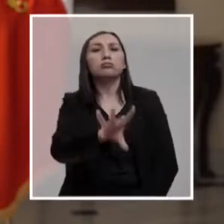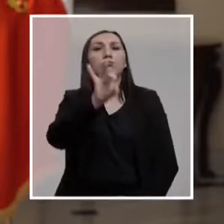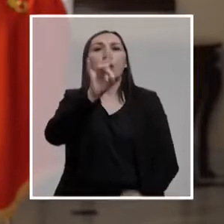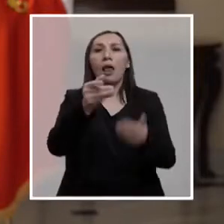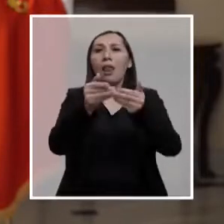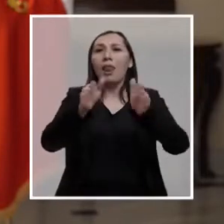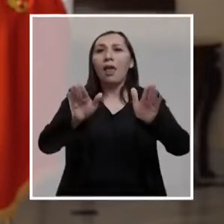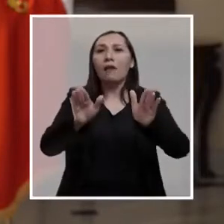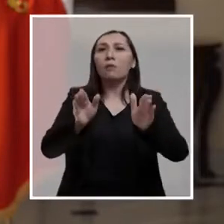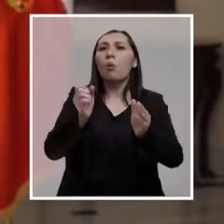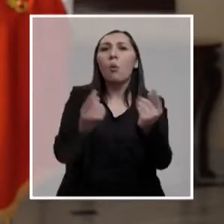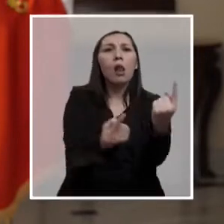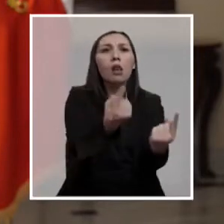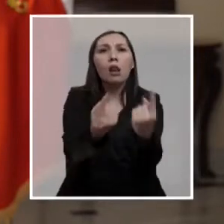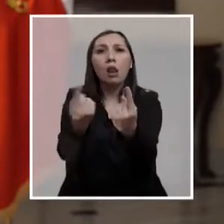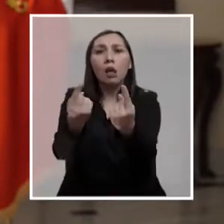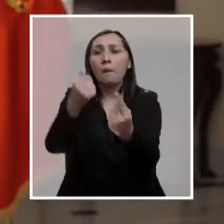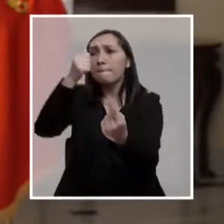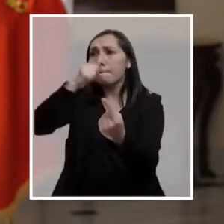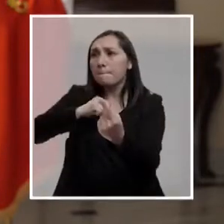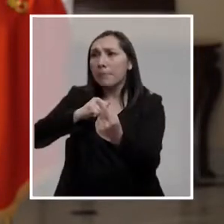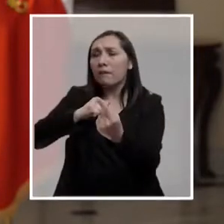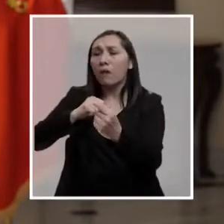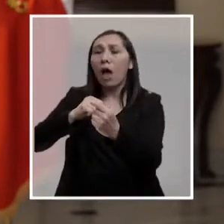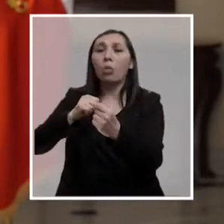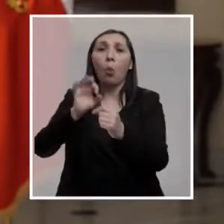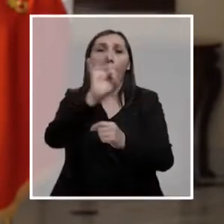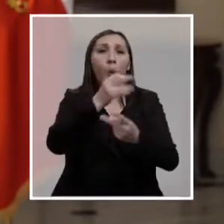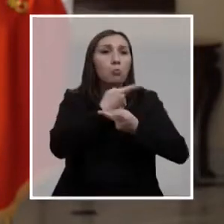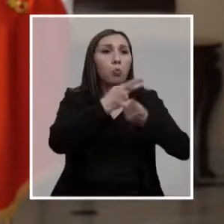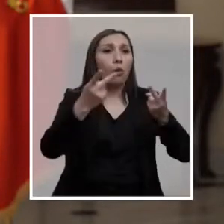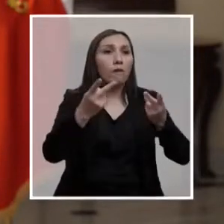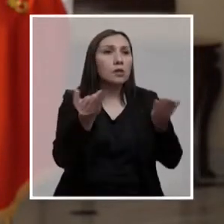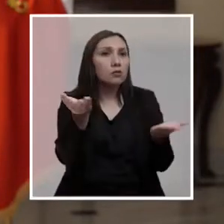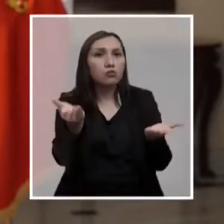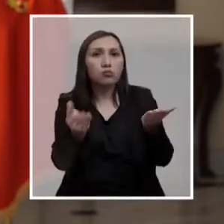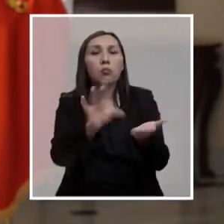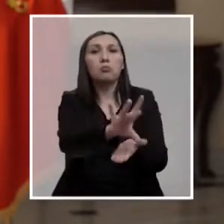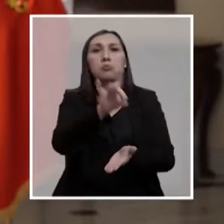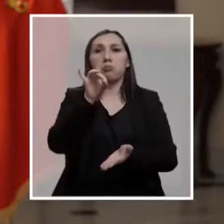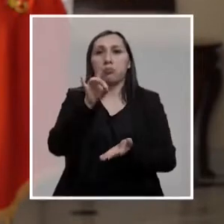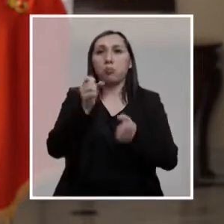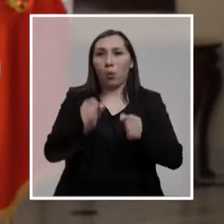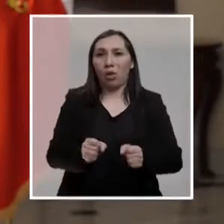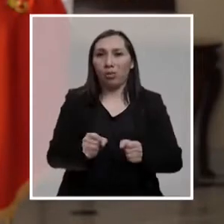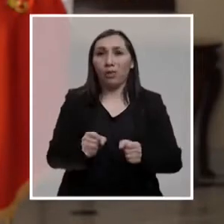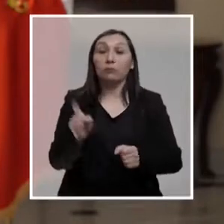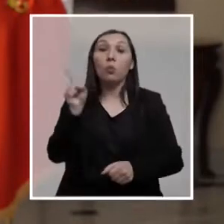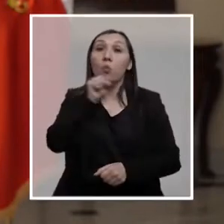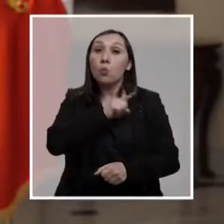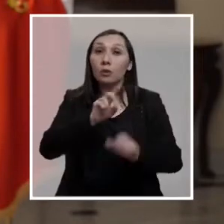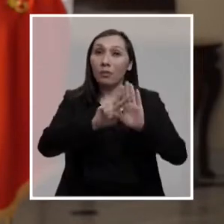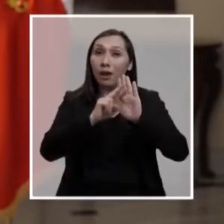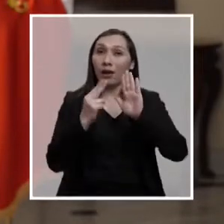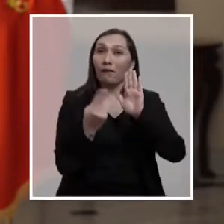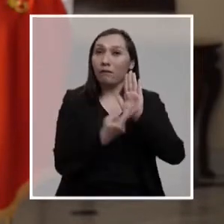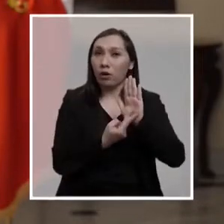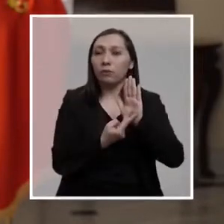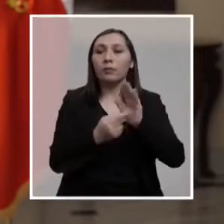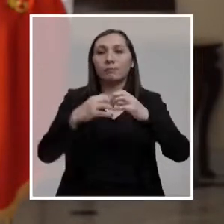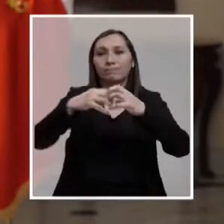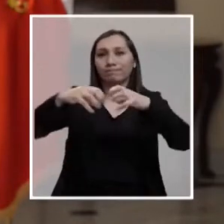libremente entre los gestores de inversores privados o el inversor público. Por último, esta reforma